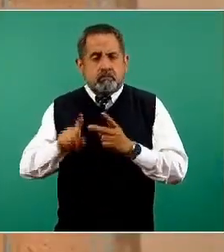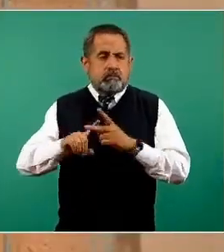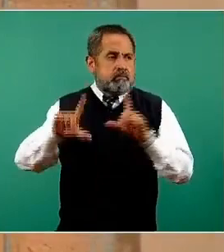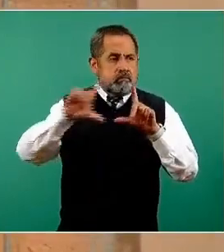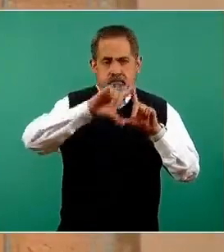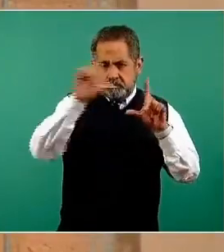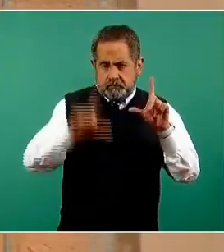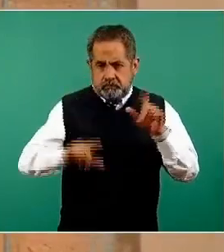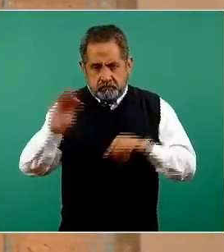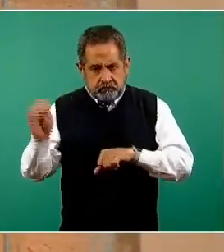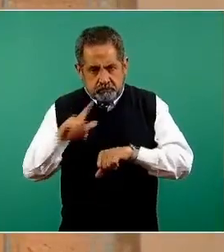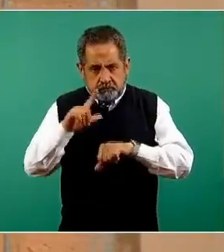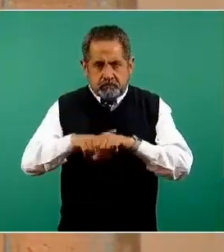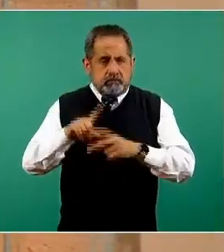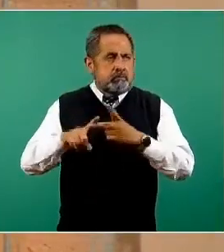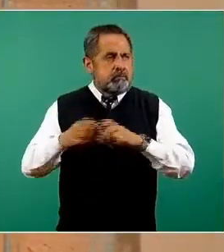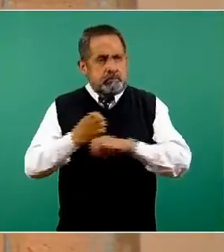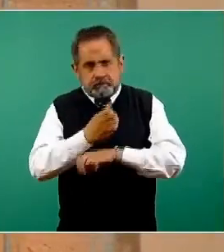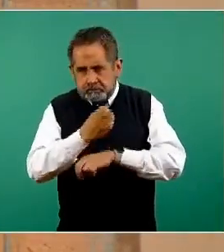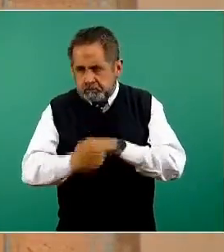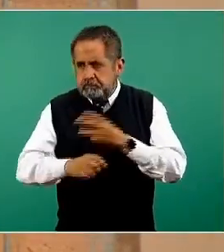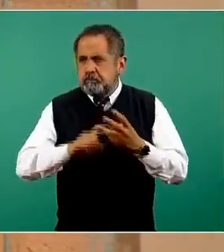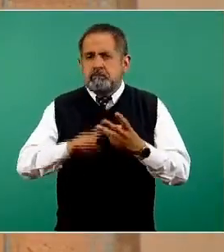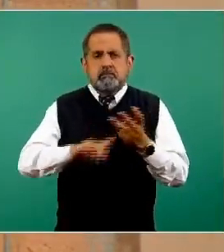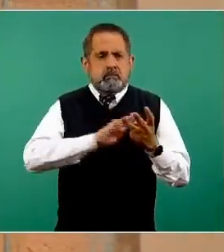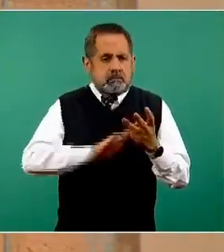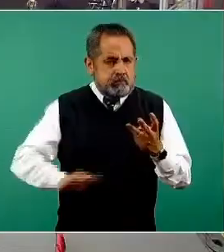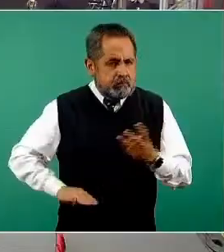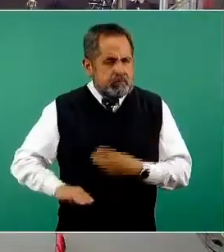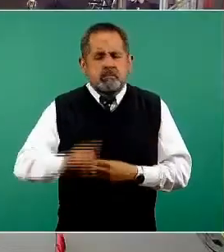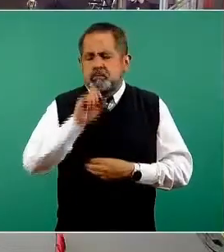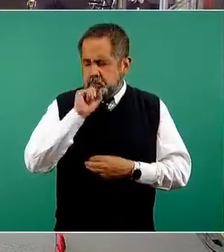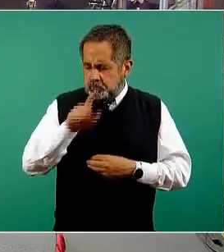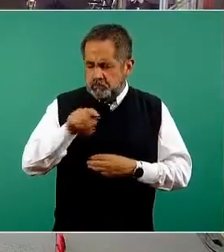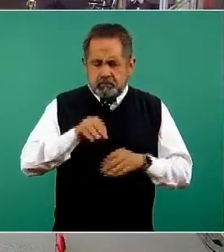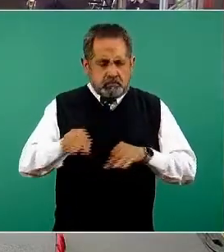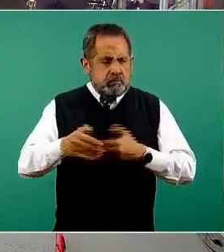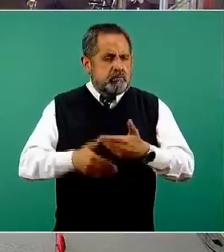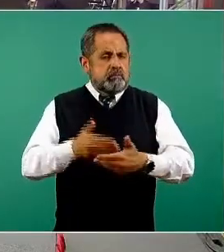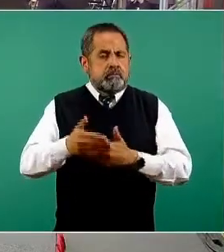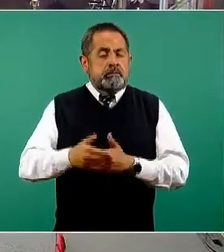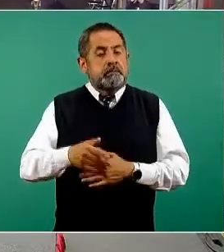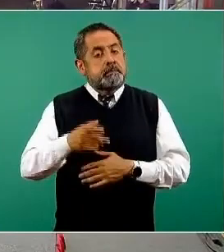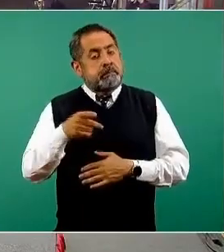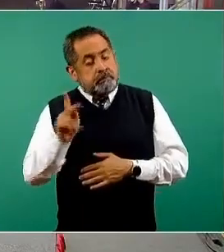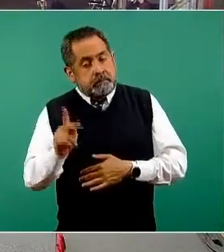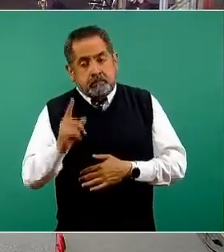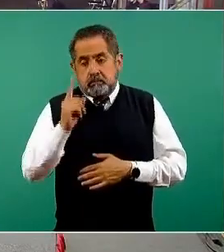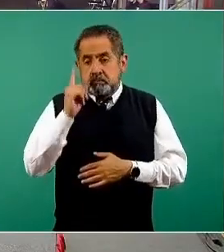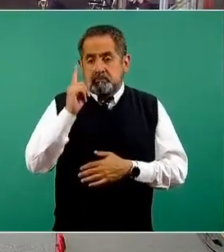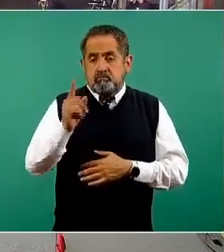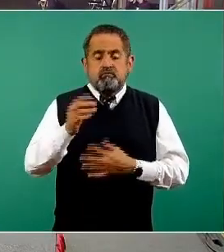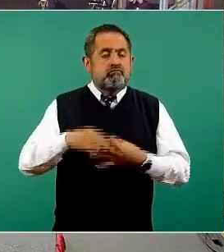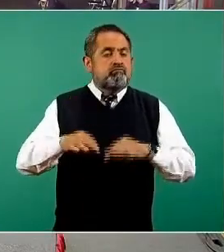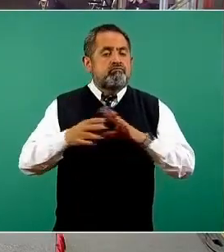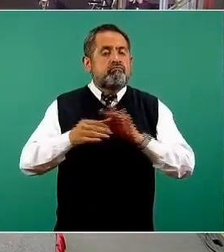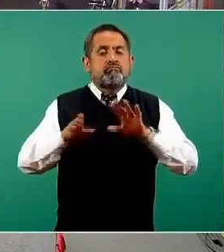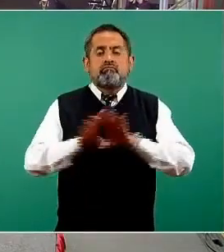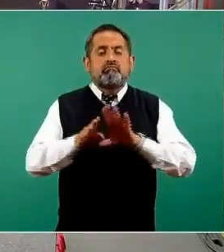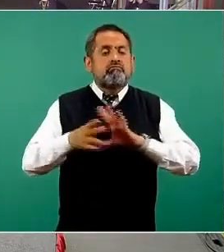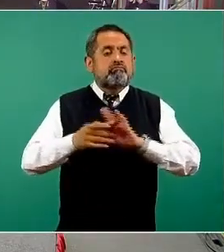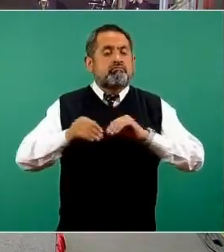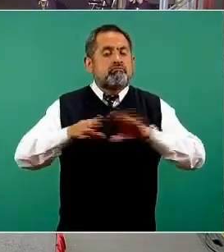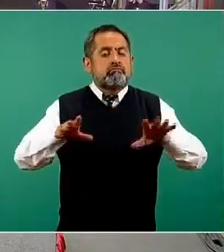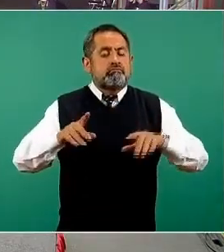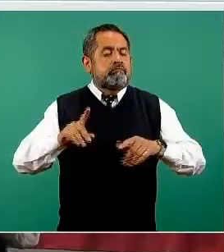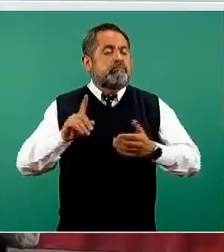estatal. Y por supuesto los municipios que también participan con las acciones, pero con la respuesta de la población que en su